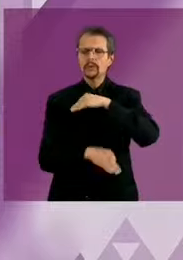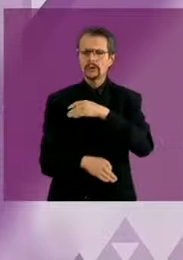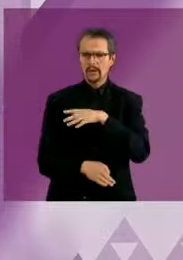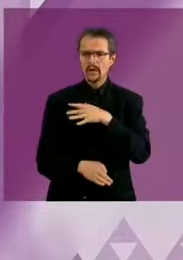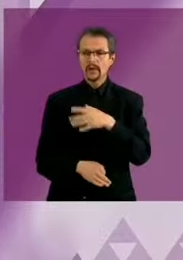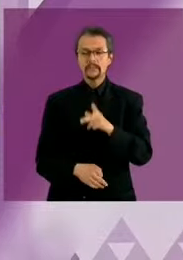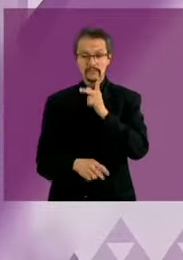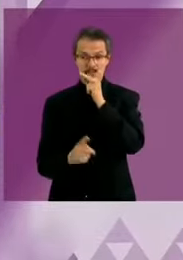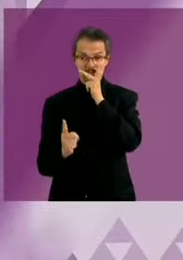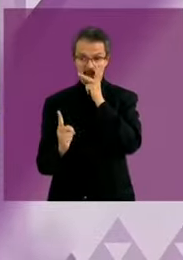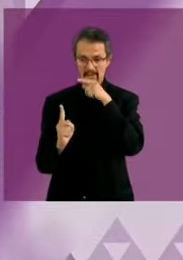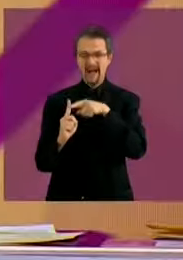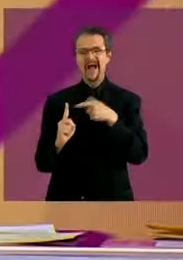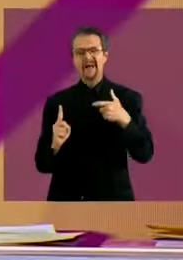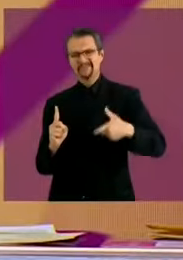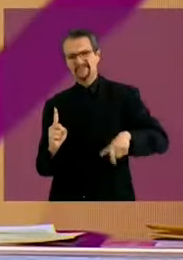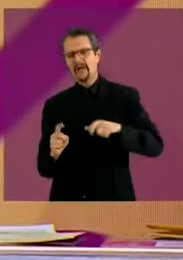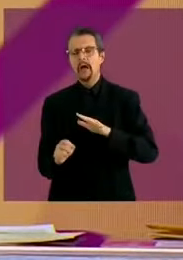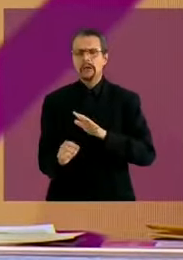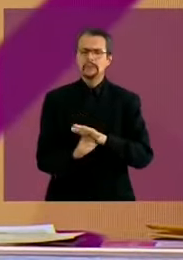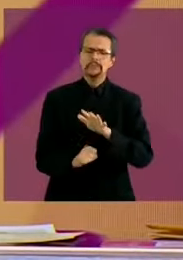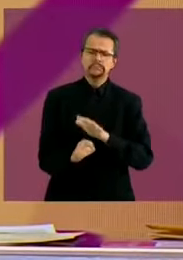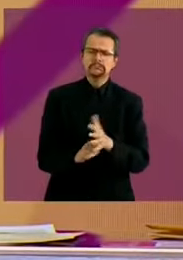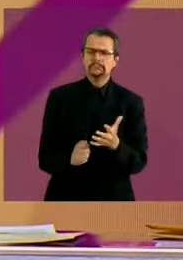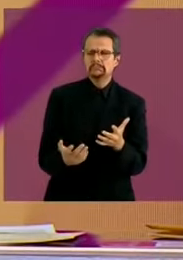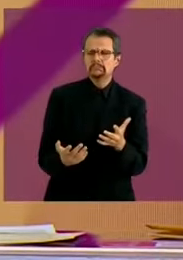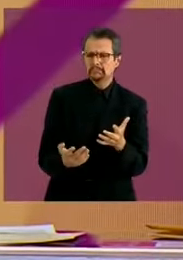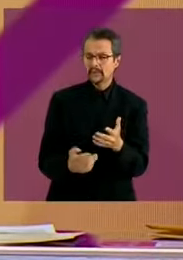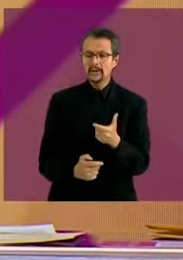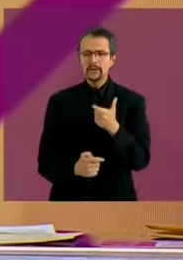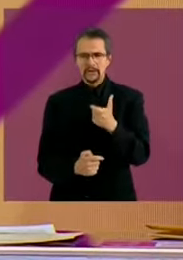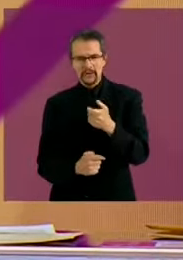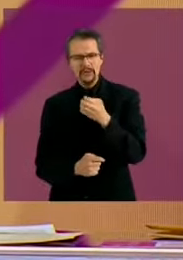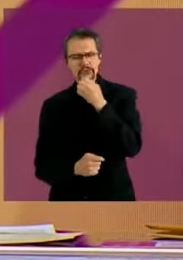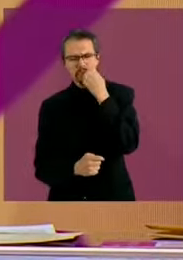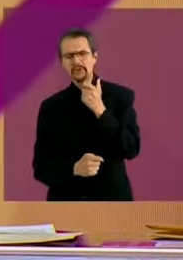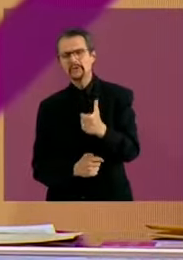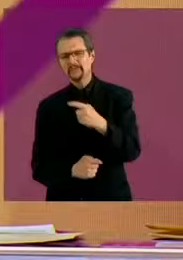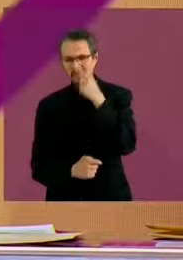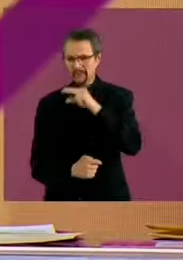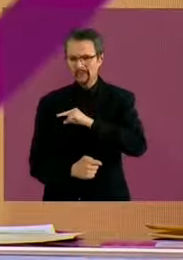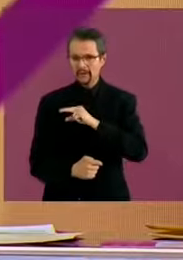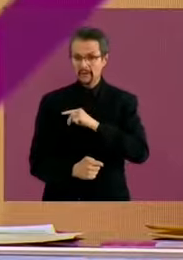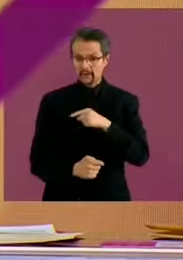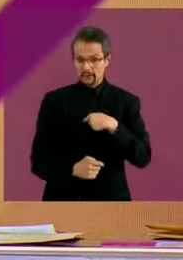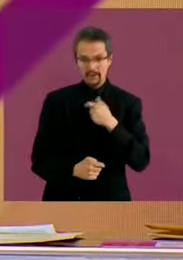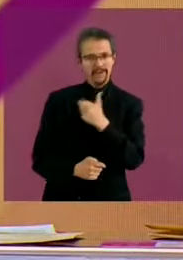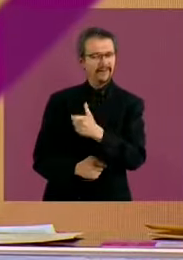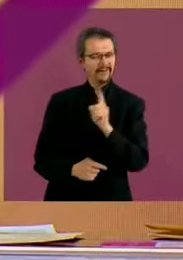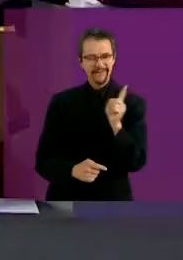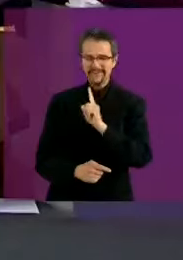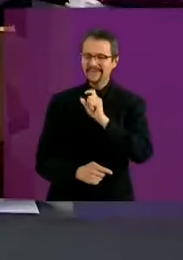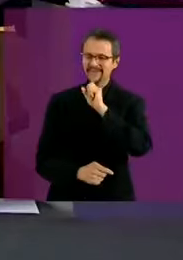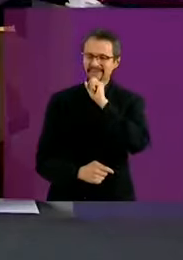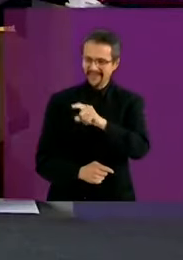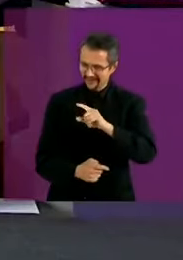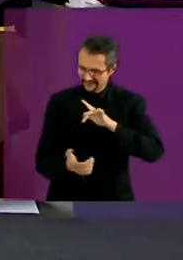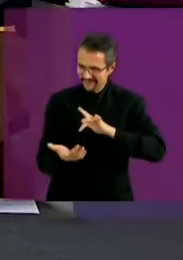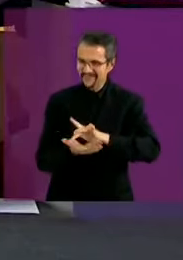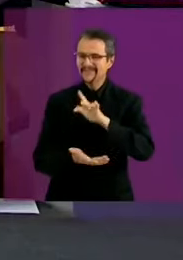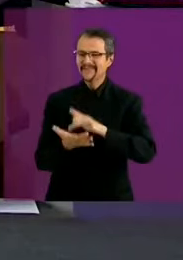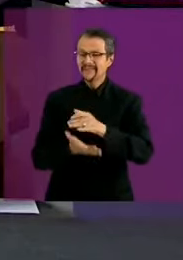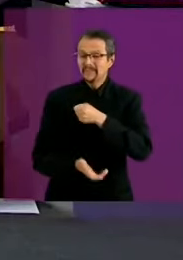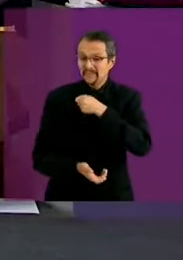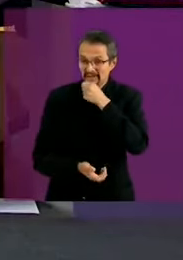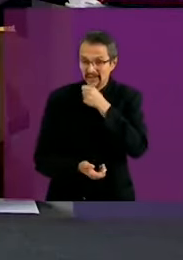media que manda a su hijo a una escuela privada no hay que apoyarlo. Así como se apoya a los adultos mayores parejo, voy a apoyar a todos los